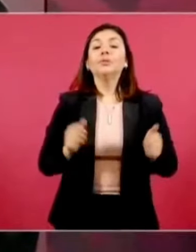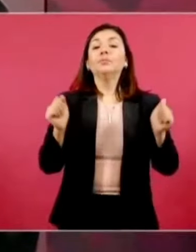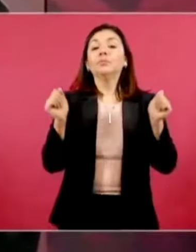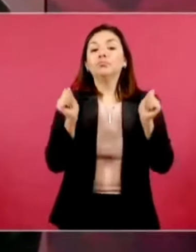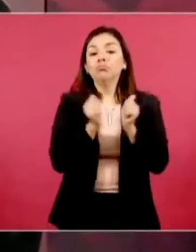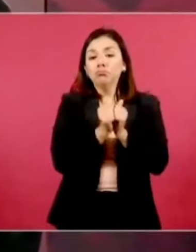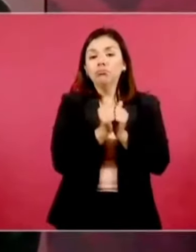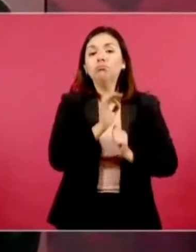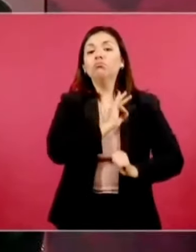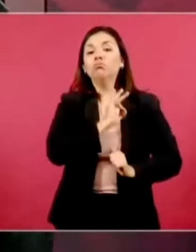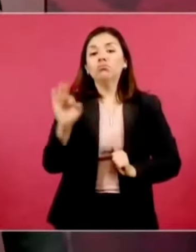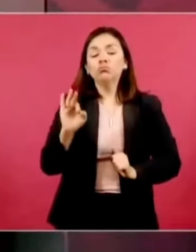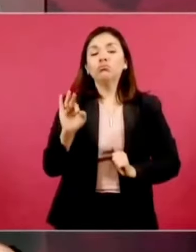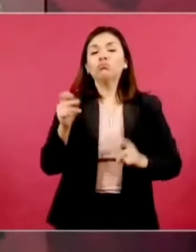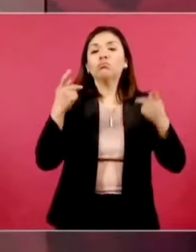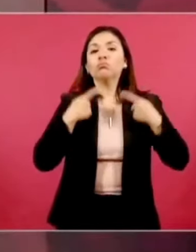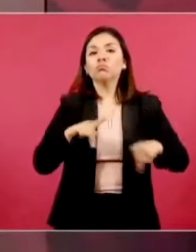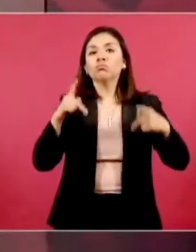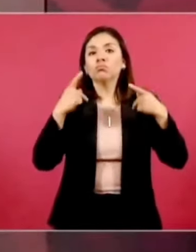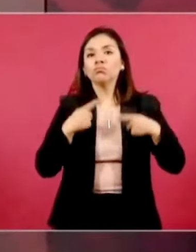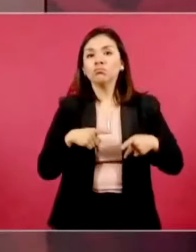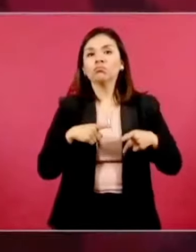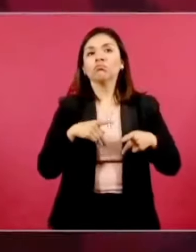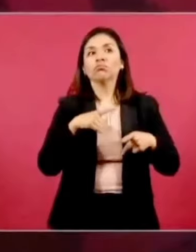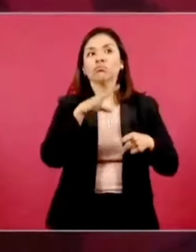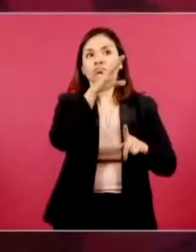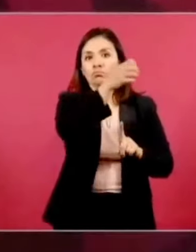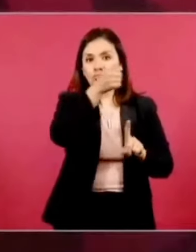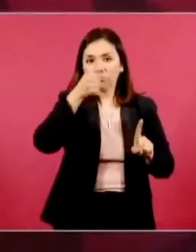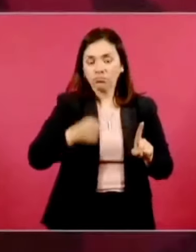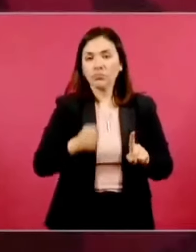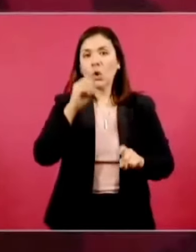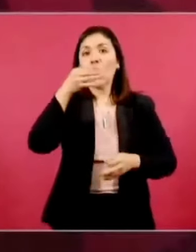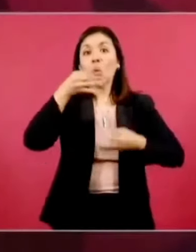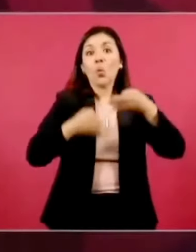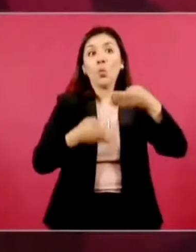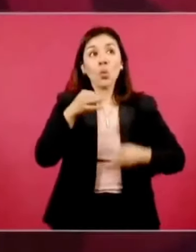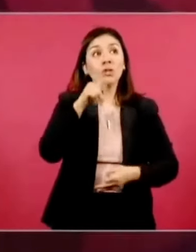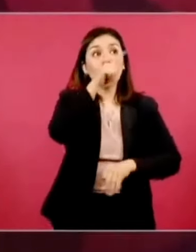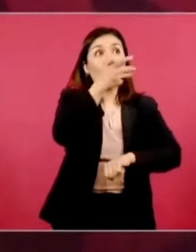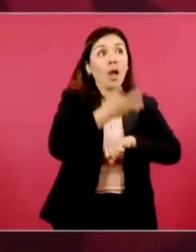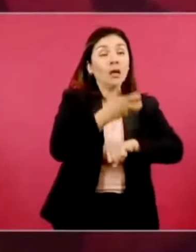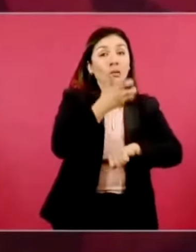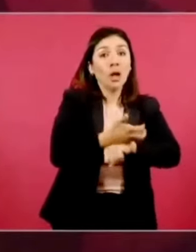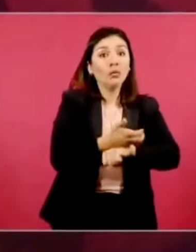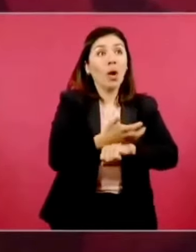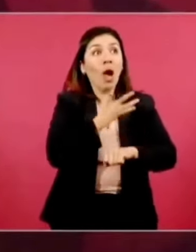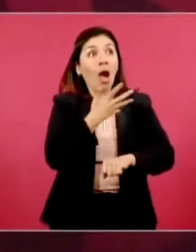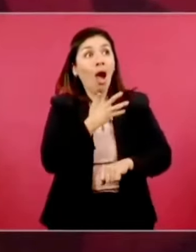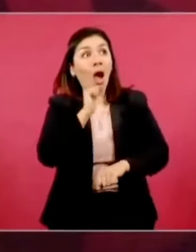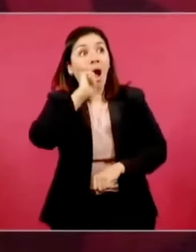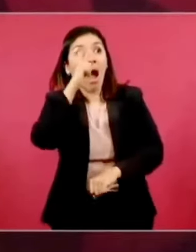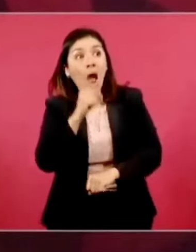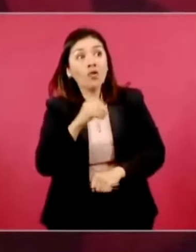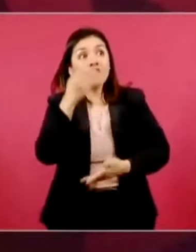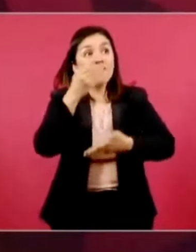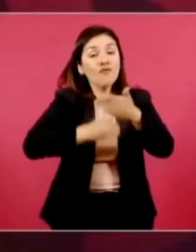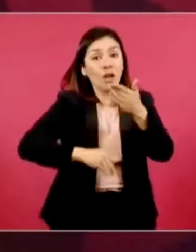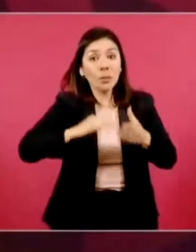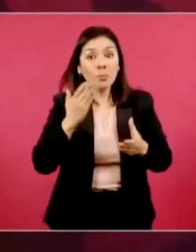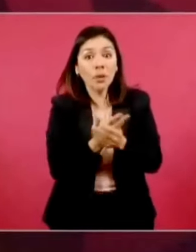se estén terminando juicios en Estados Unidos, si no hay asuntos pendientes aquí.